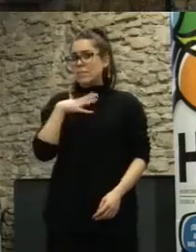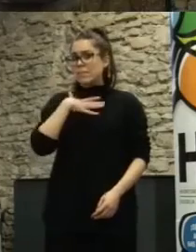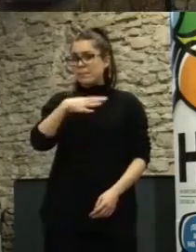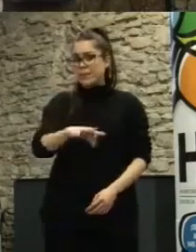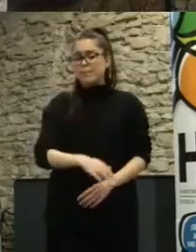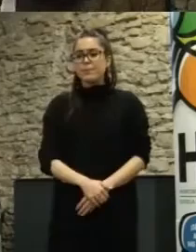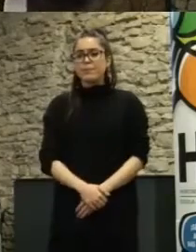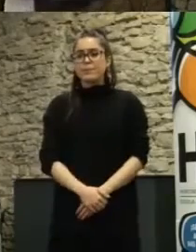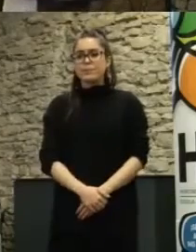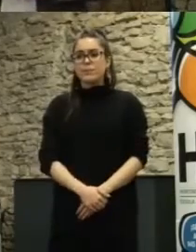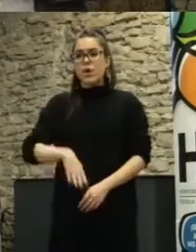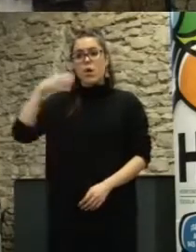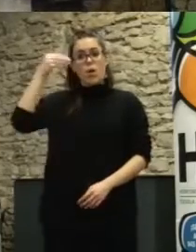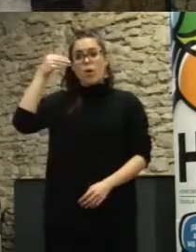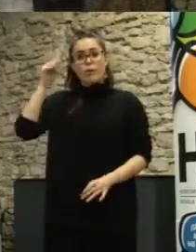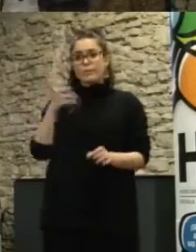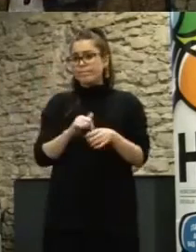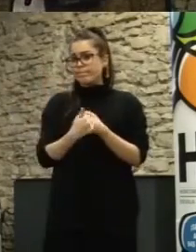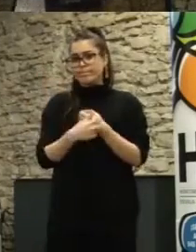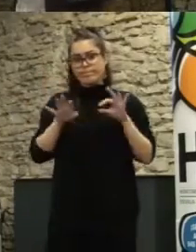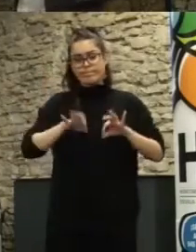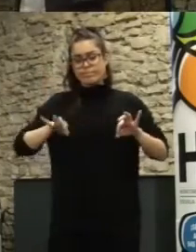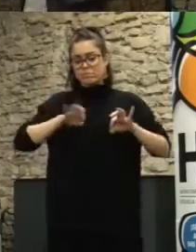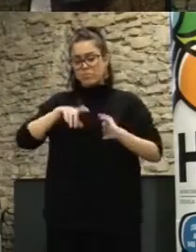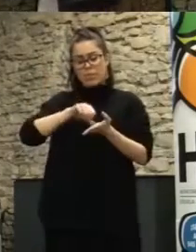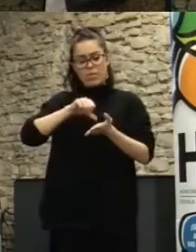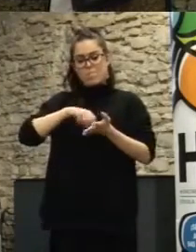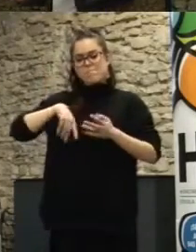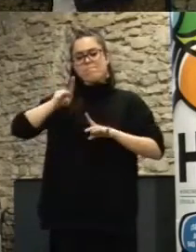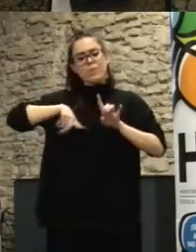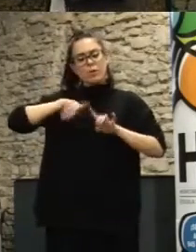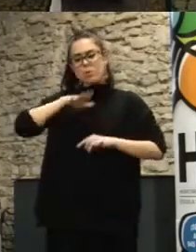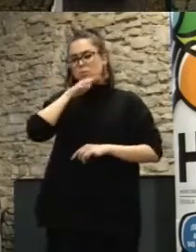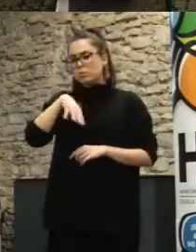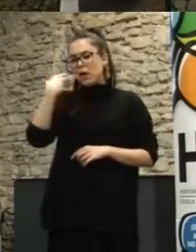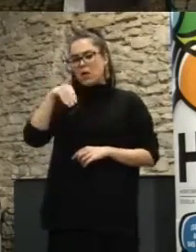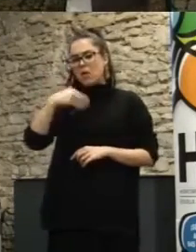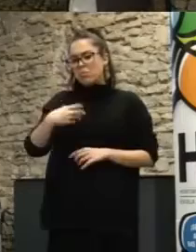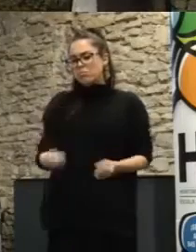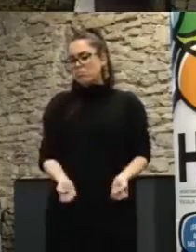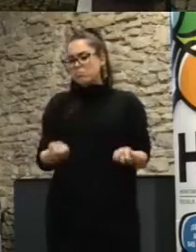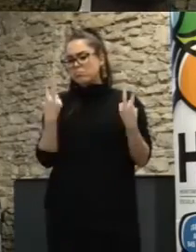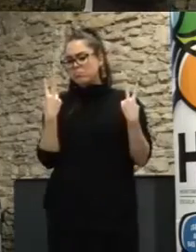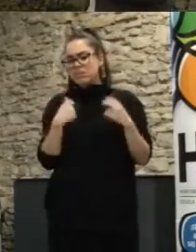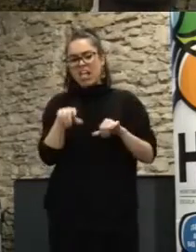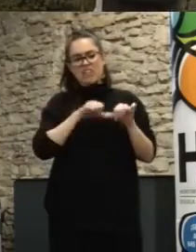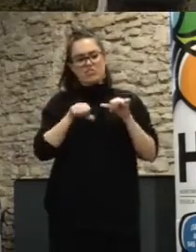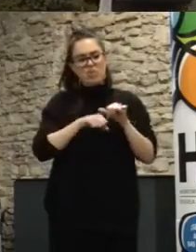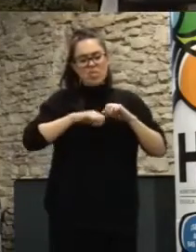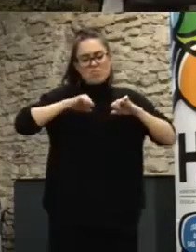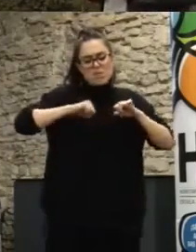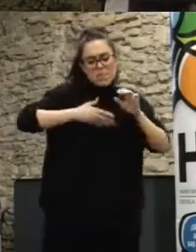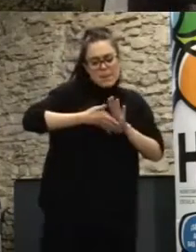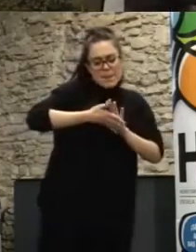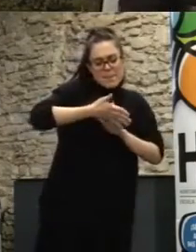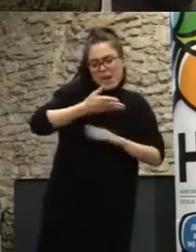que los jóvenes no participan en la ciudad tenemos un problema porque la juventud ya las asociaciones han envejecido los jóvenes no